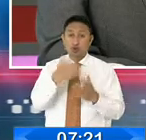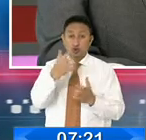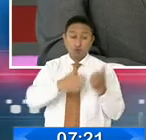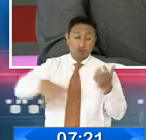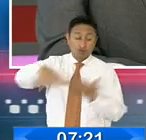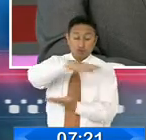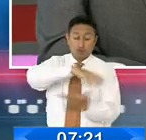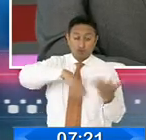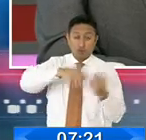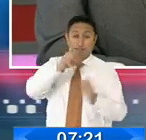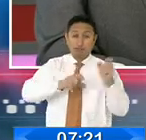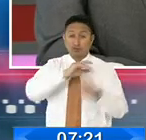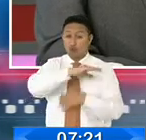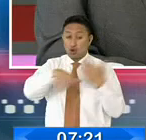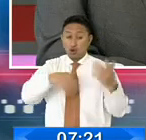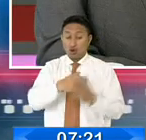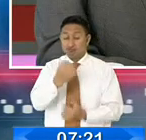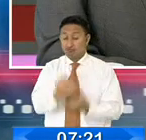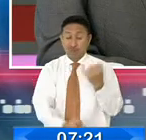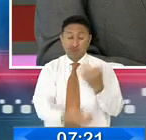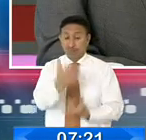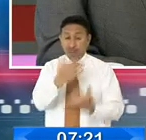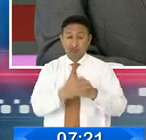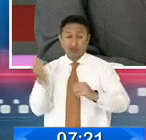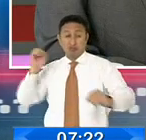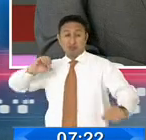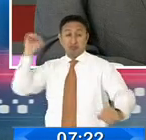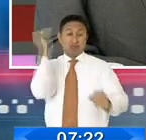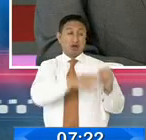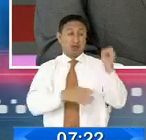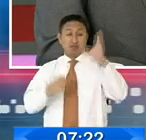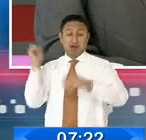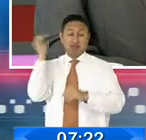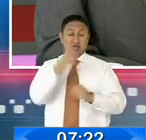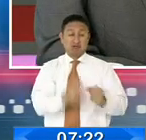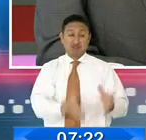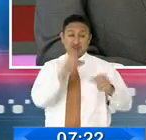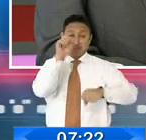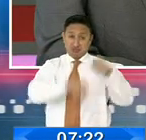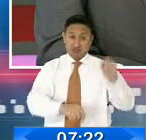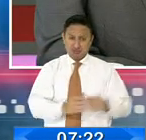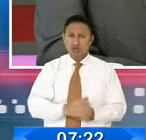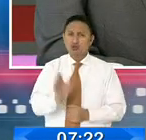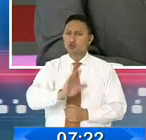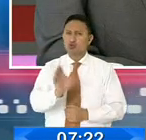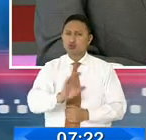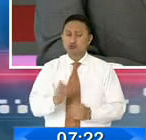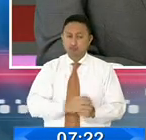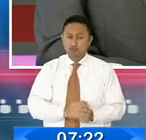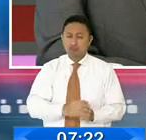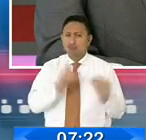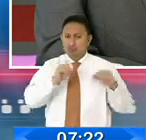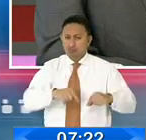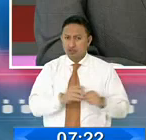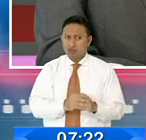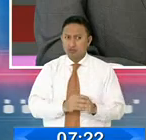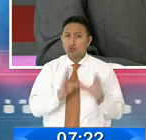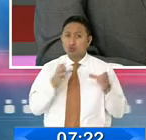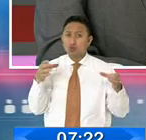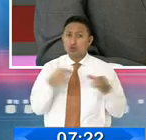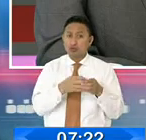salió a incendiar, salió a lanzar piedras, a destruir edificios, y no es así. Se trataba de protestas